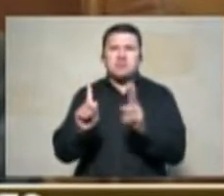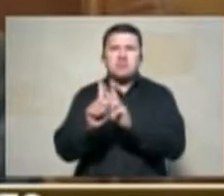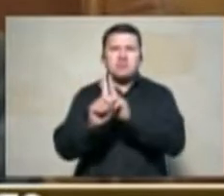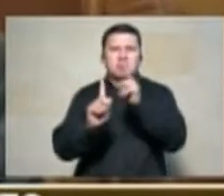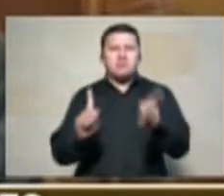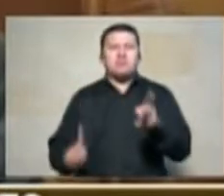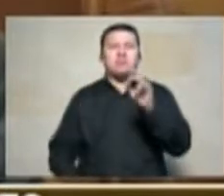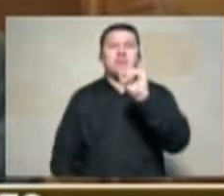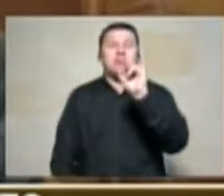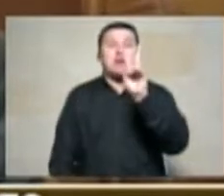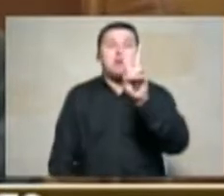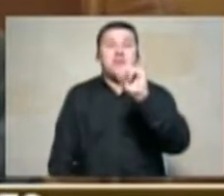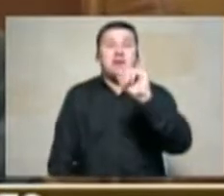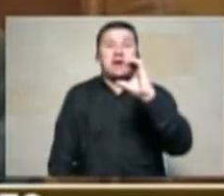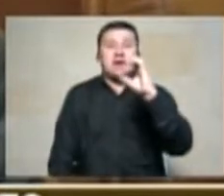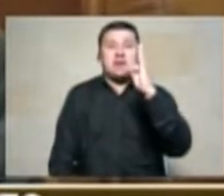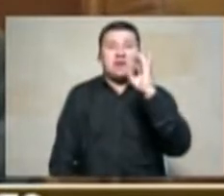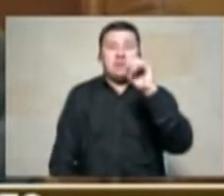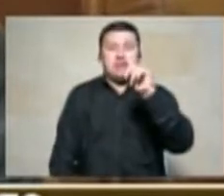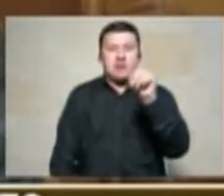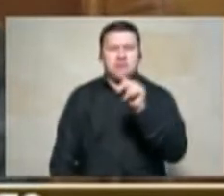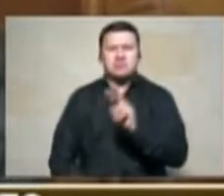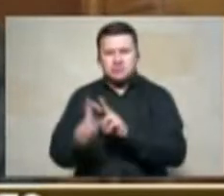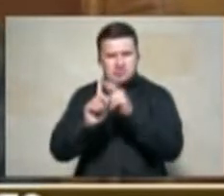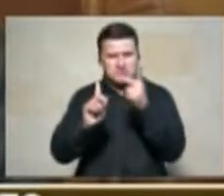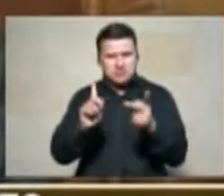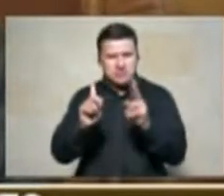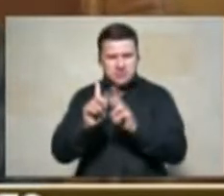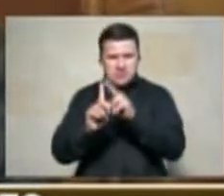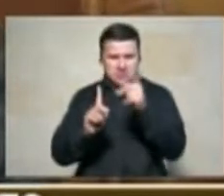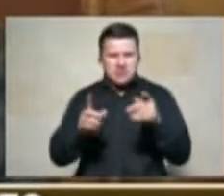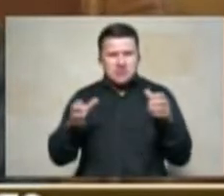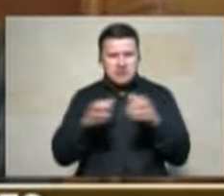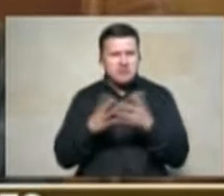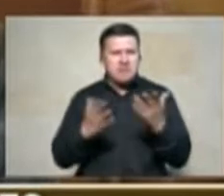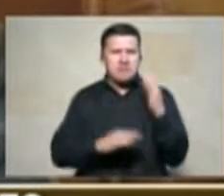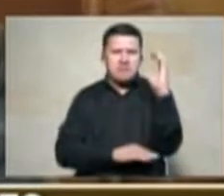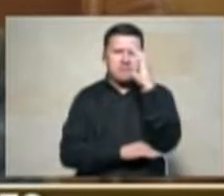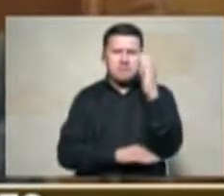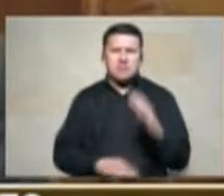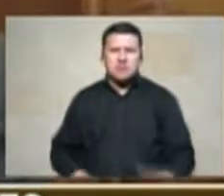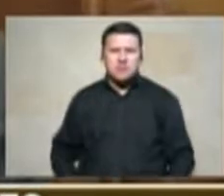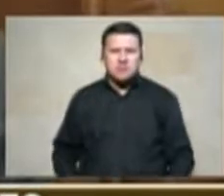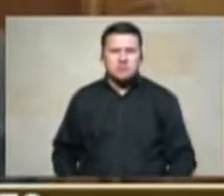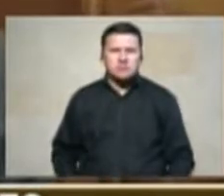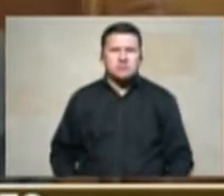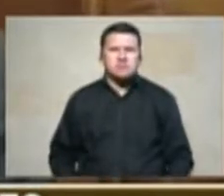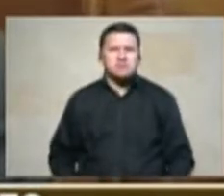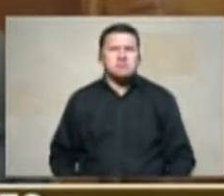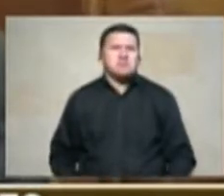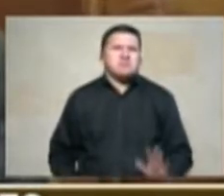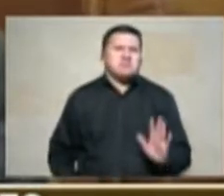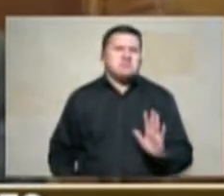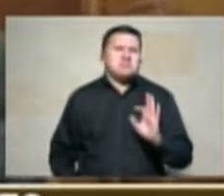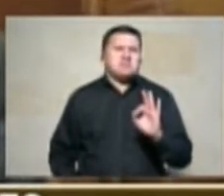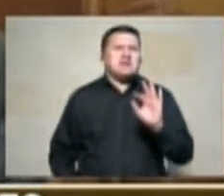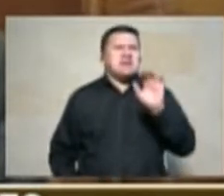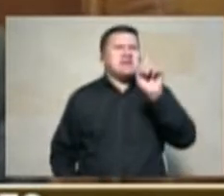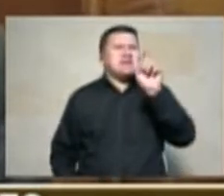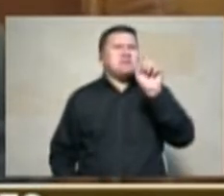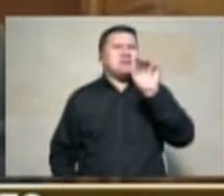Colombia y dentro de esos 8 millones de víctimas en Colombia pues 6